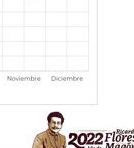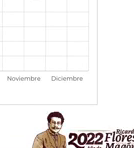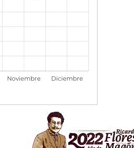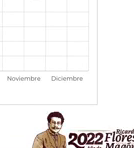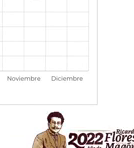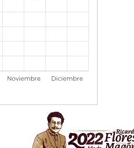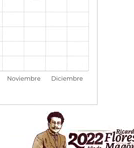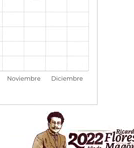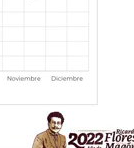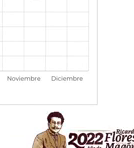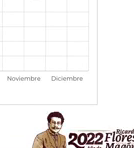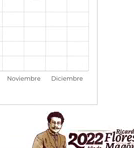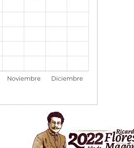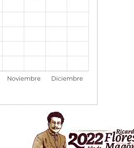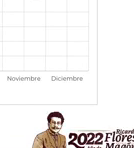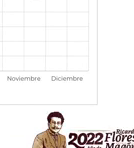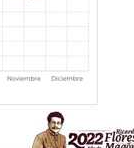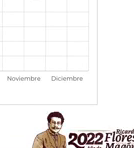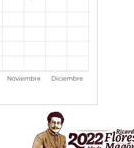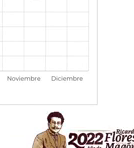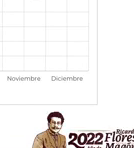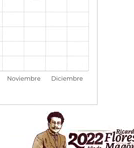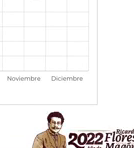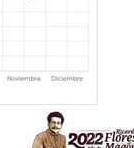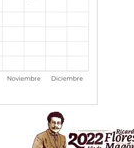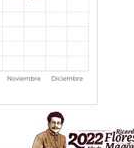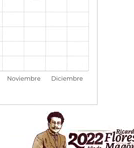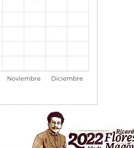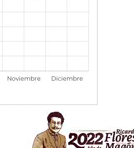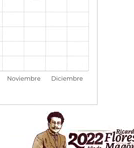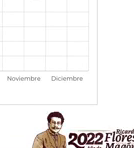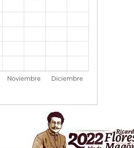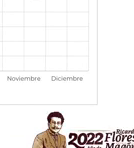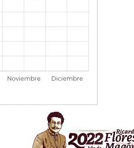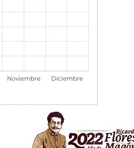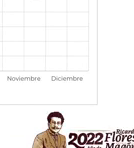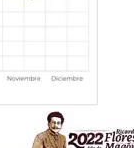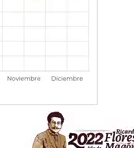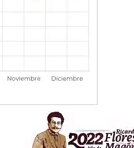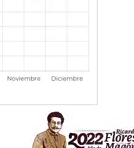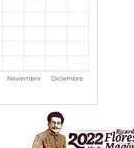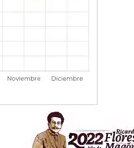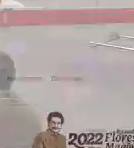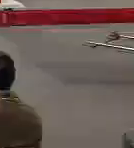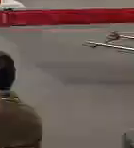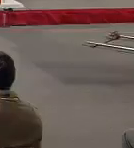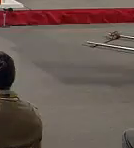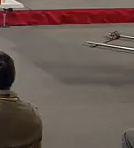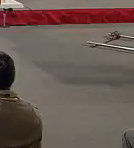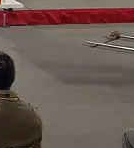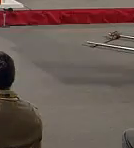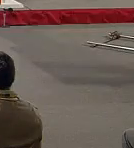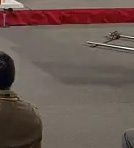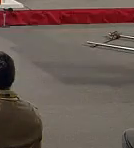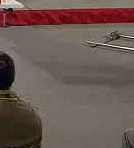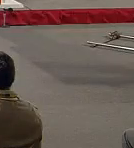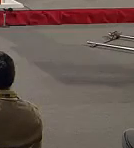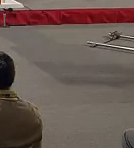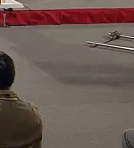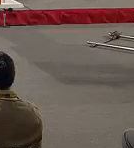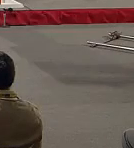6, 4, la bajamos a uno nada más. La que sigue, por favor. Y estos son puntos o temas que quiero